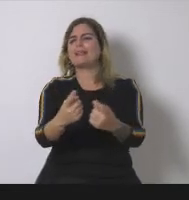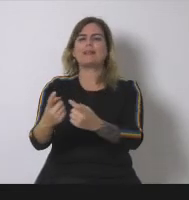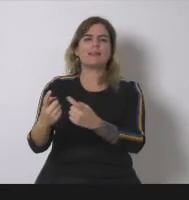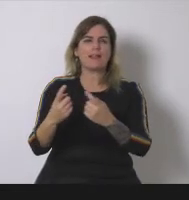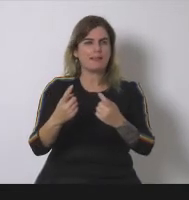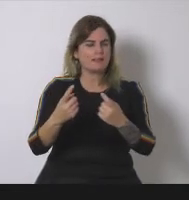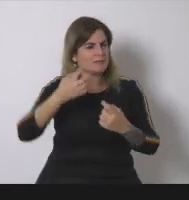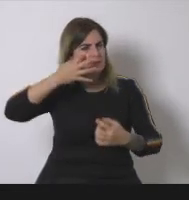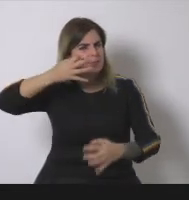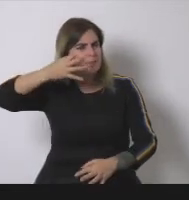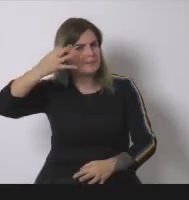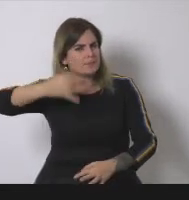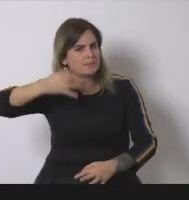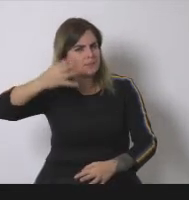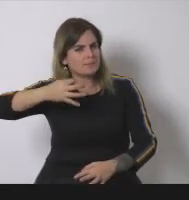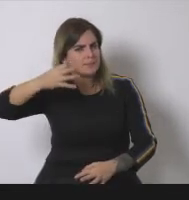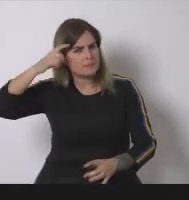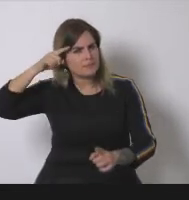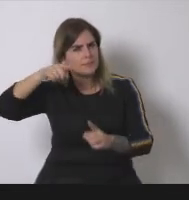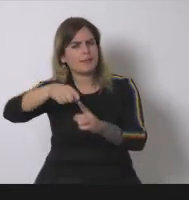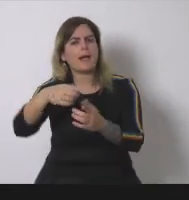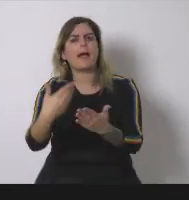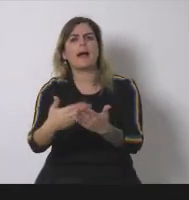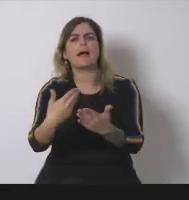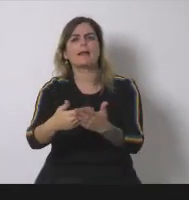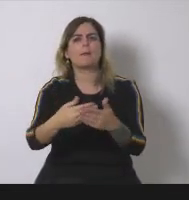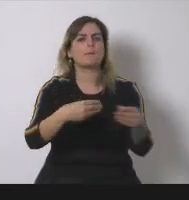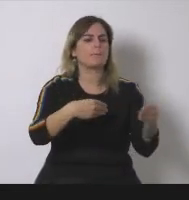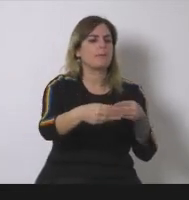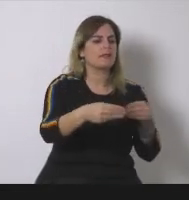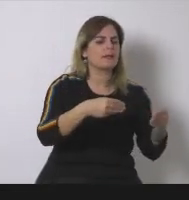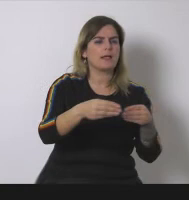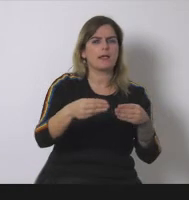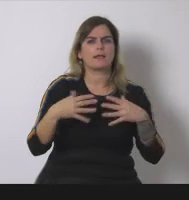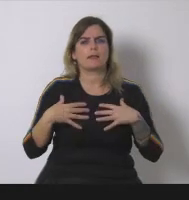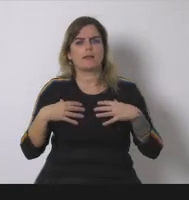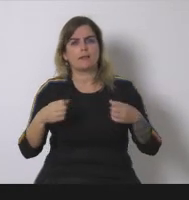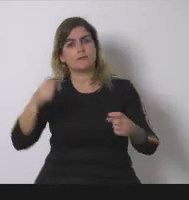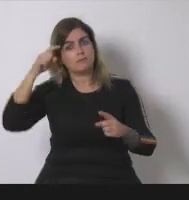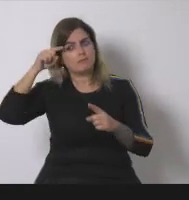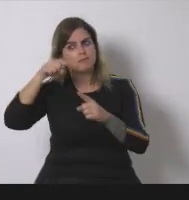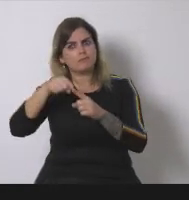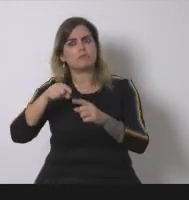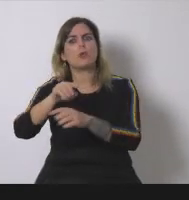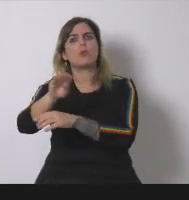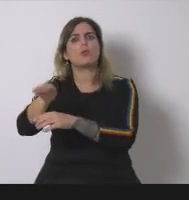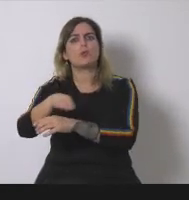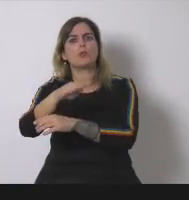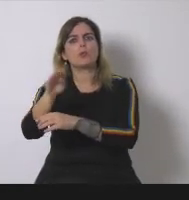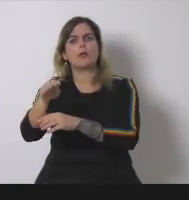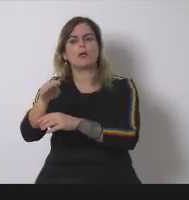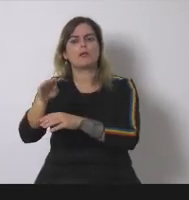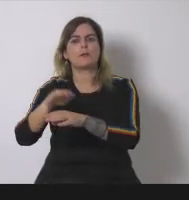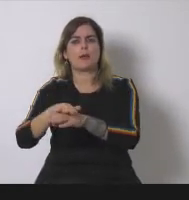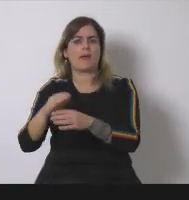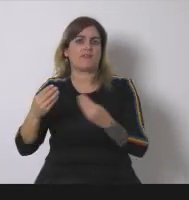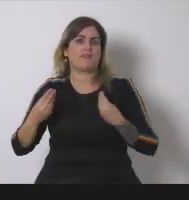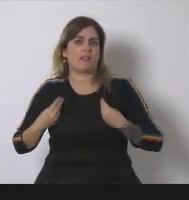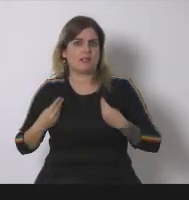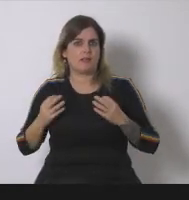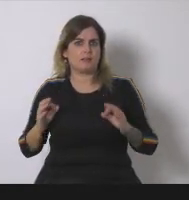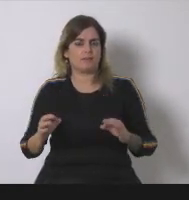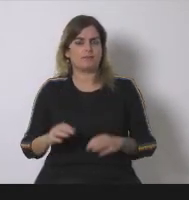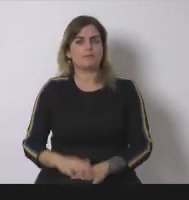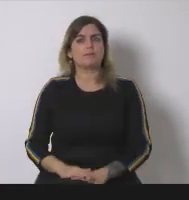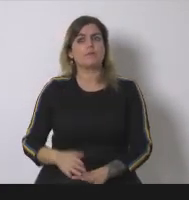usos de la materia y la energía en el cuidado y la reproducción de la vida la propuesta